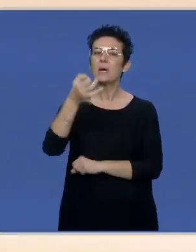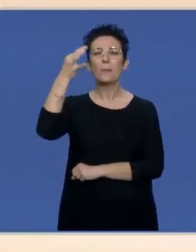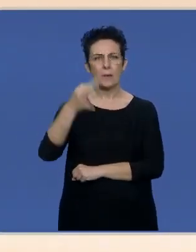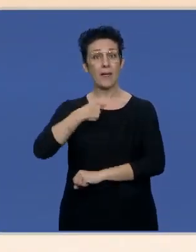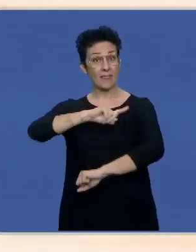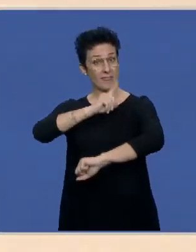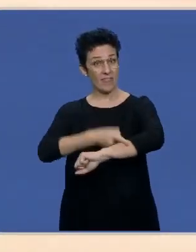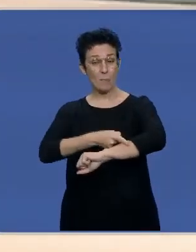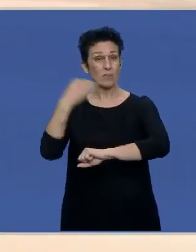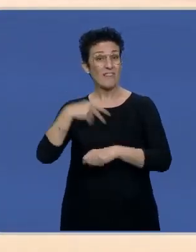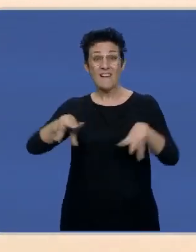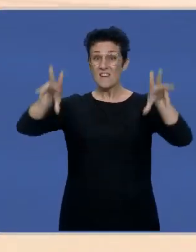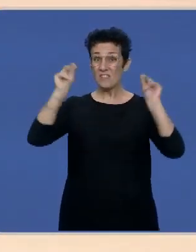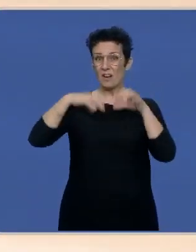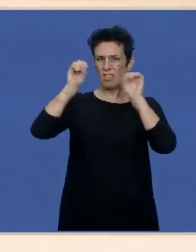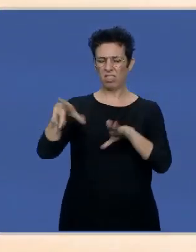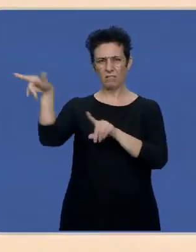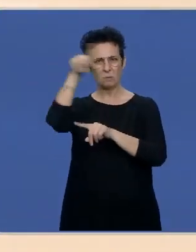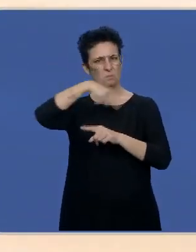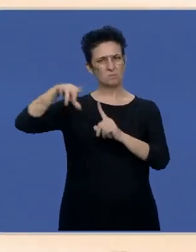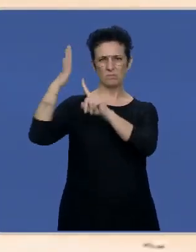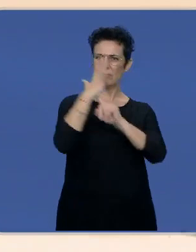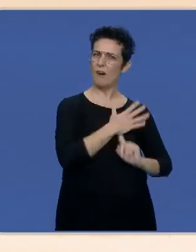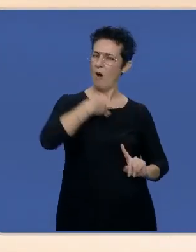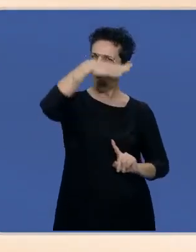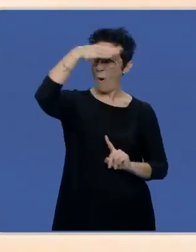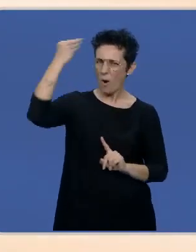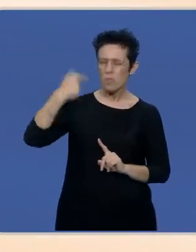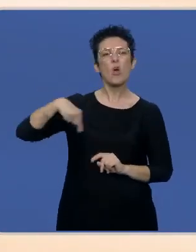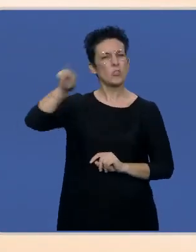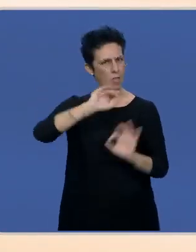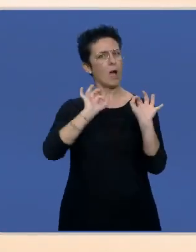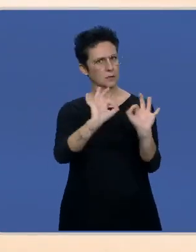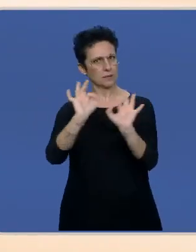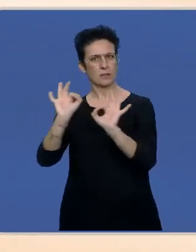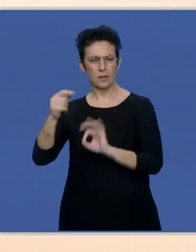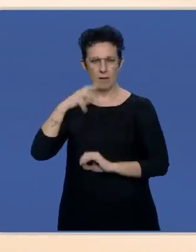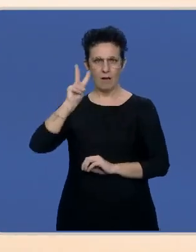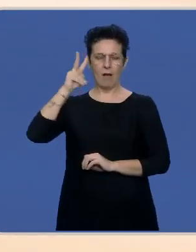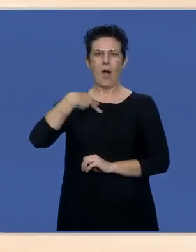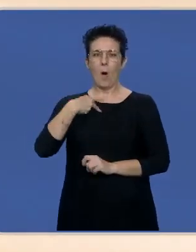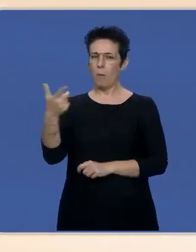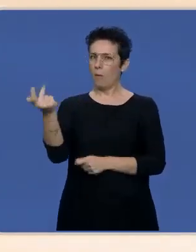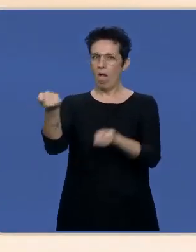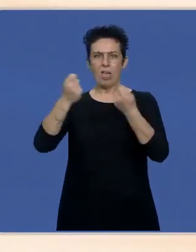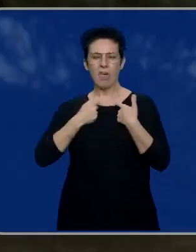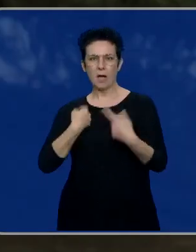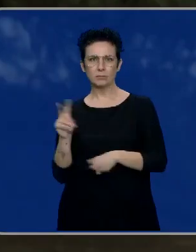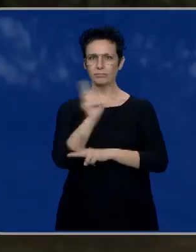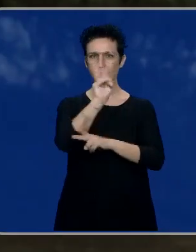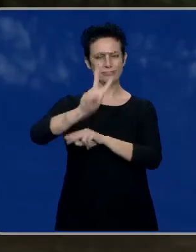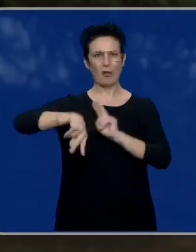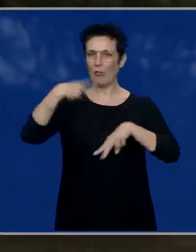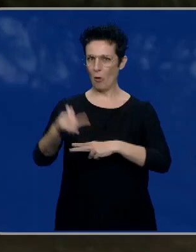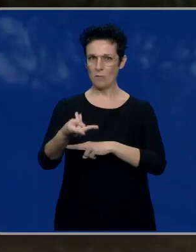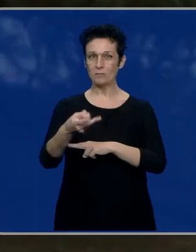deportista se retira es como que queda un poco en el olvido que todo el mundo lo sabemos y esto es como que me ha dado un chute de más energía todavía. Todo